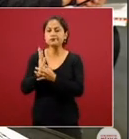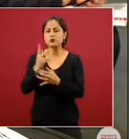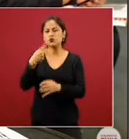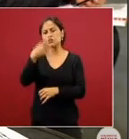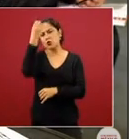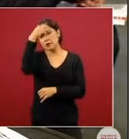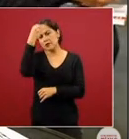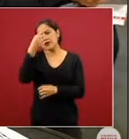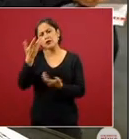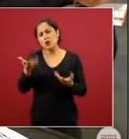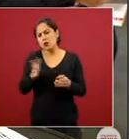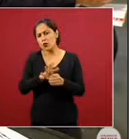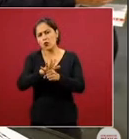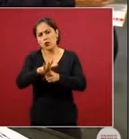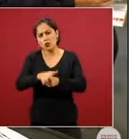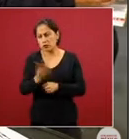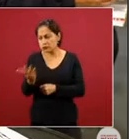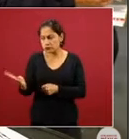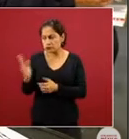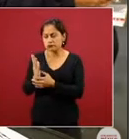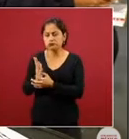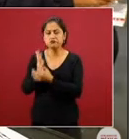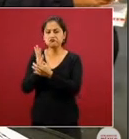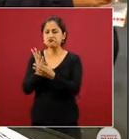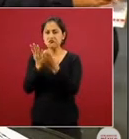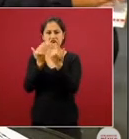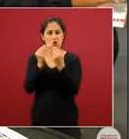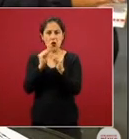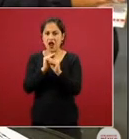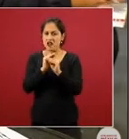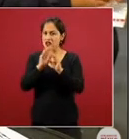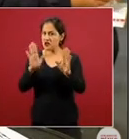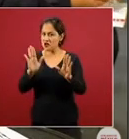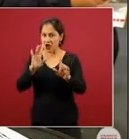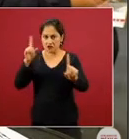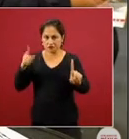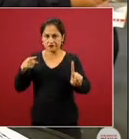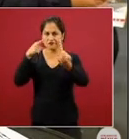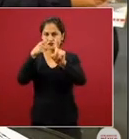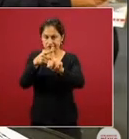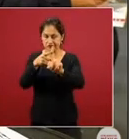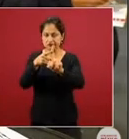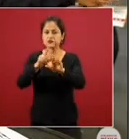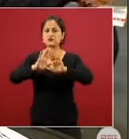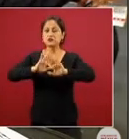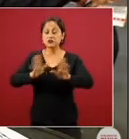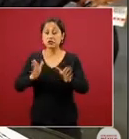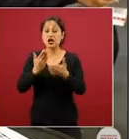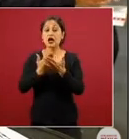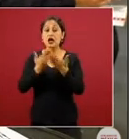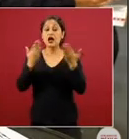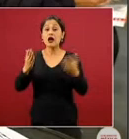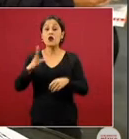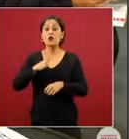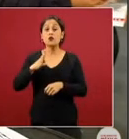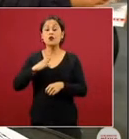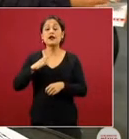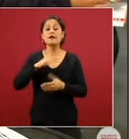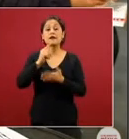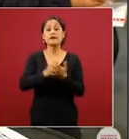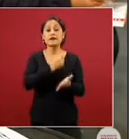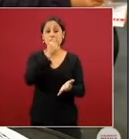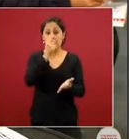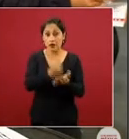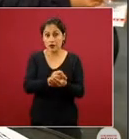las directrices tan es así que ya digamos hay un frente de estados integrado por tamaulipas nuevo león